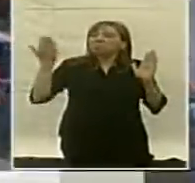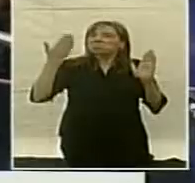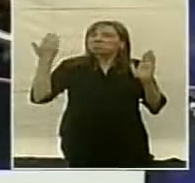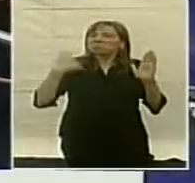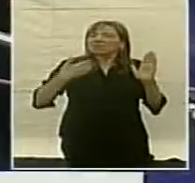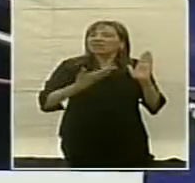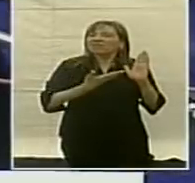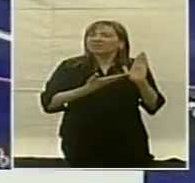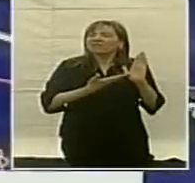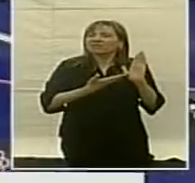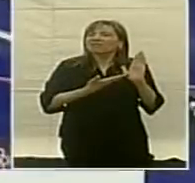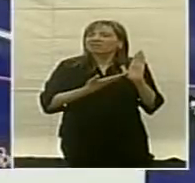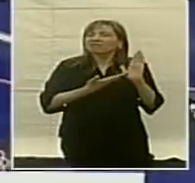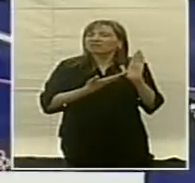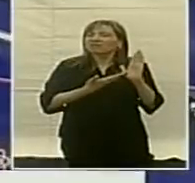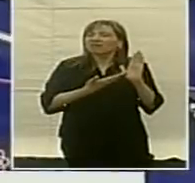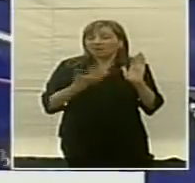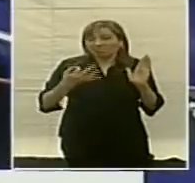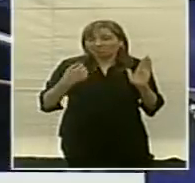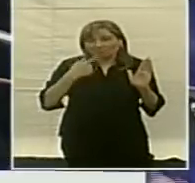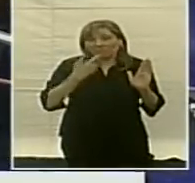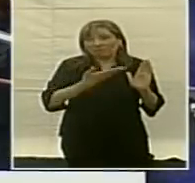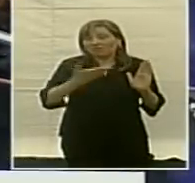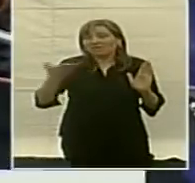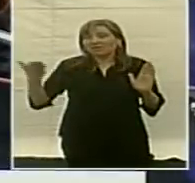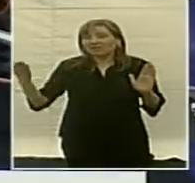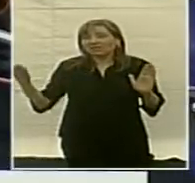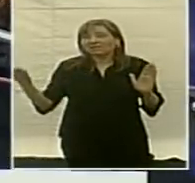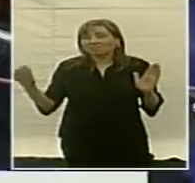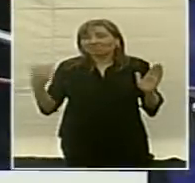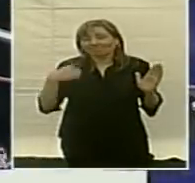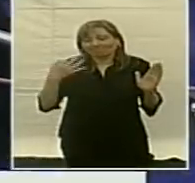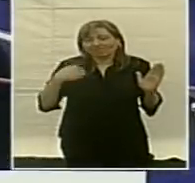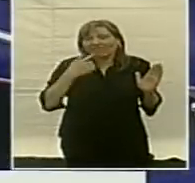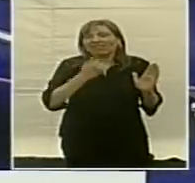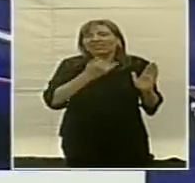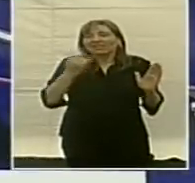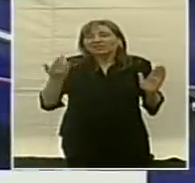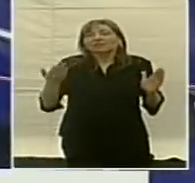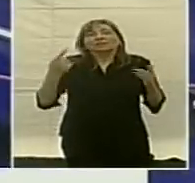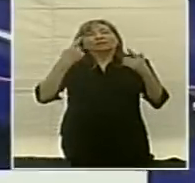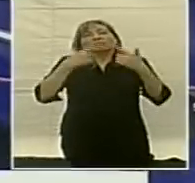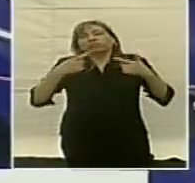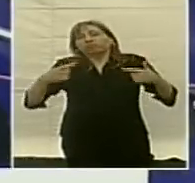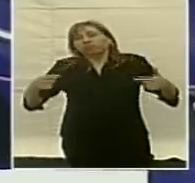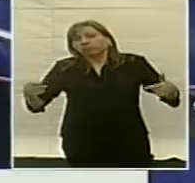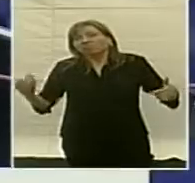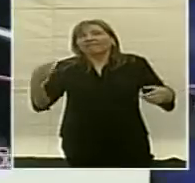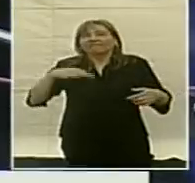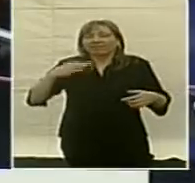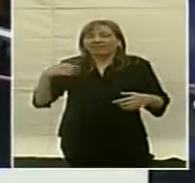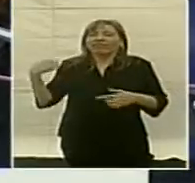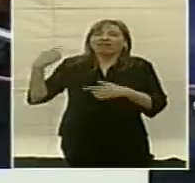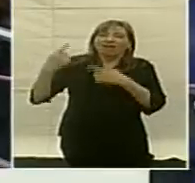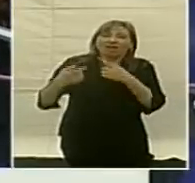Y permítanme decirles que por supuesto que las cosas que nos han pasado han tenido